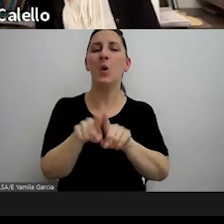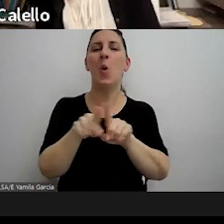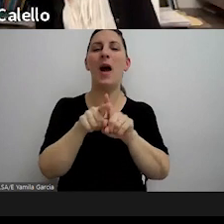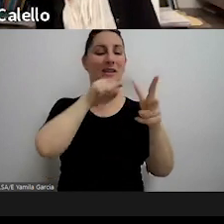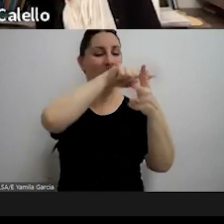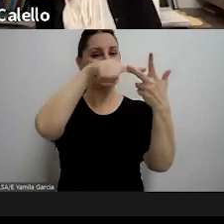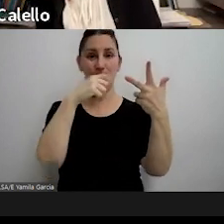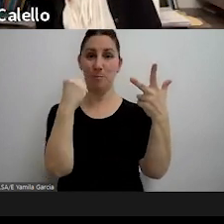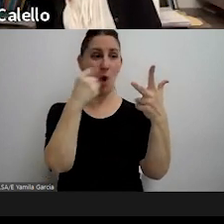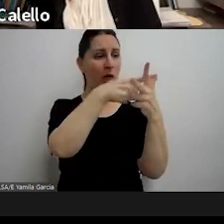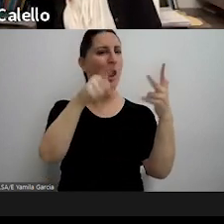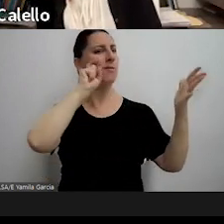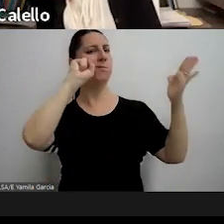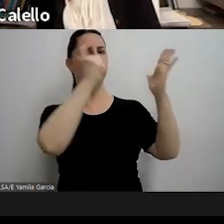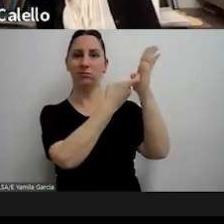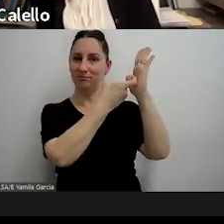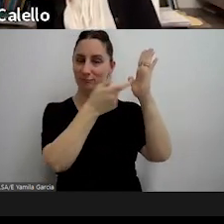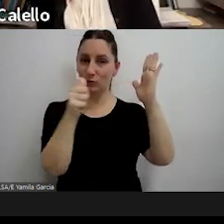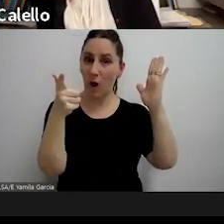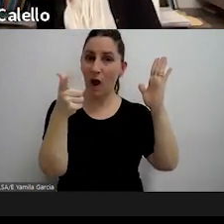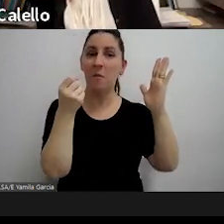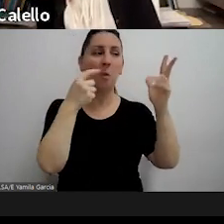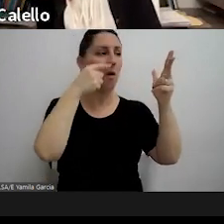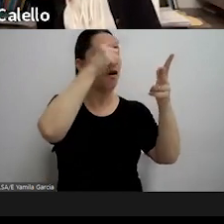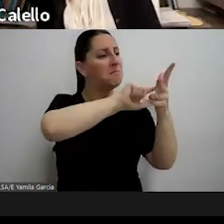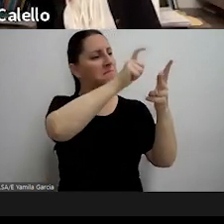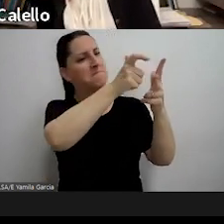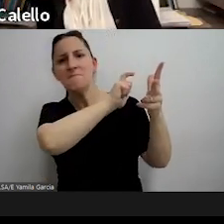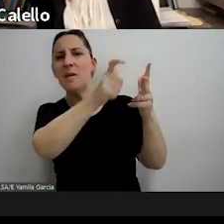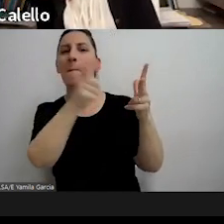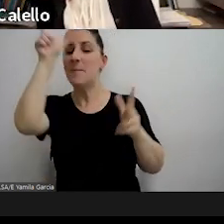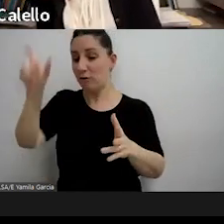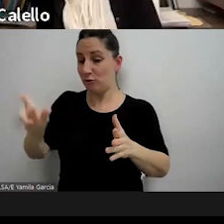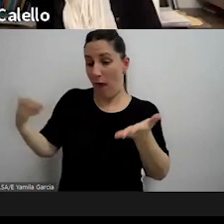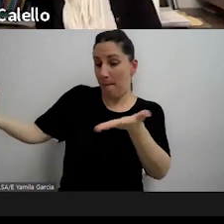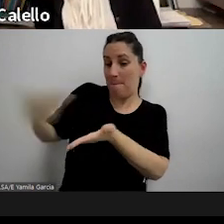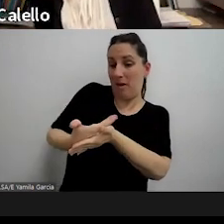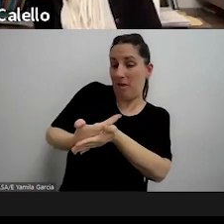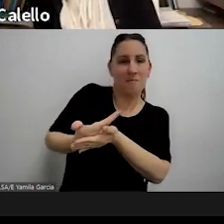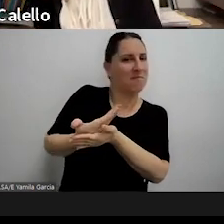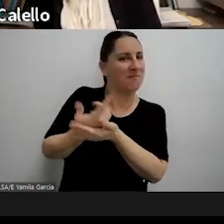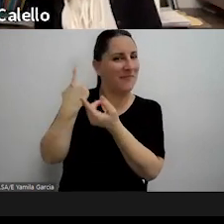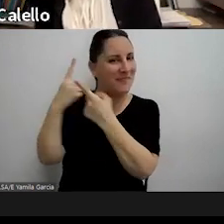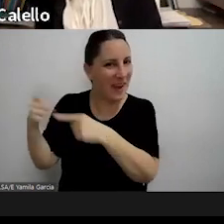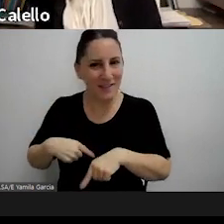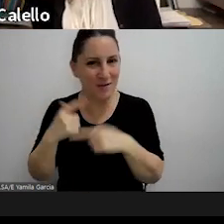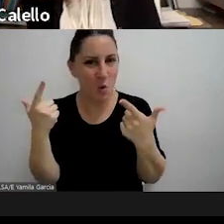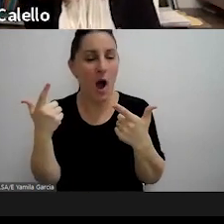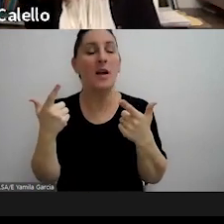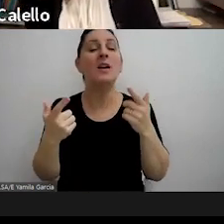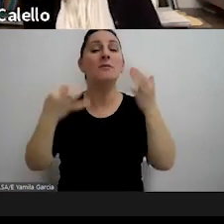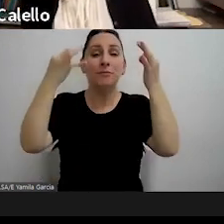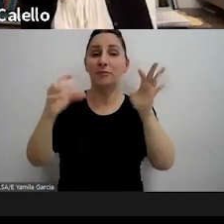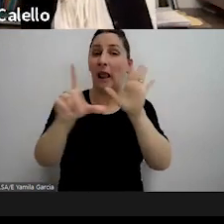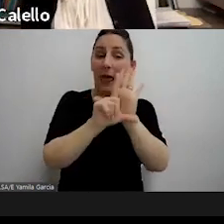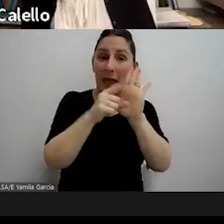de poderes porque en todo caso no hay diferencia a cuando el contribuyente la pida la presunción de legitimidad a su